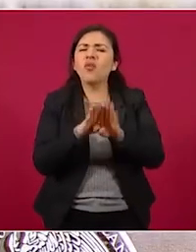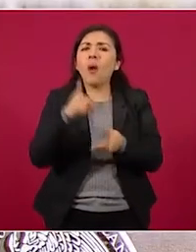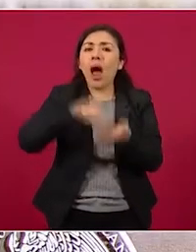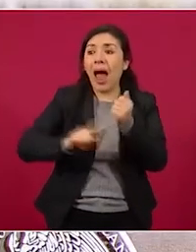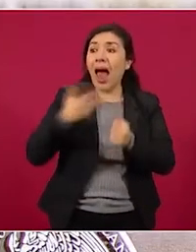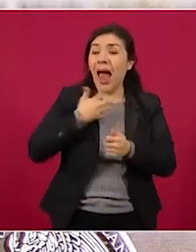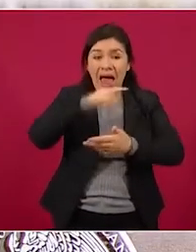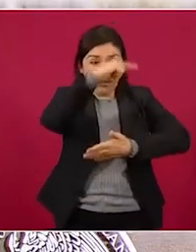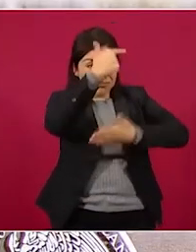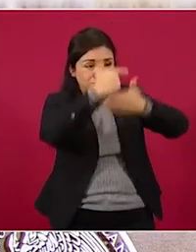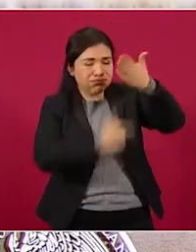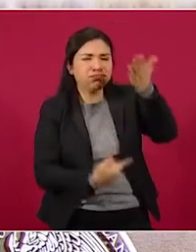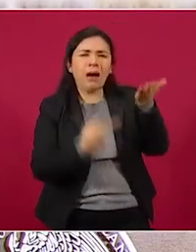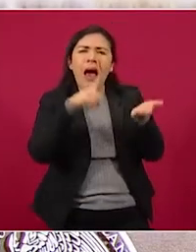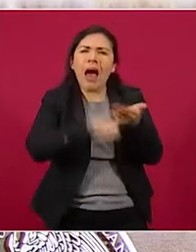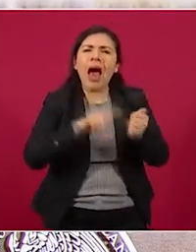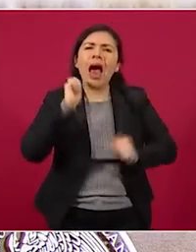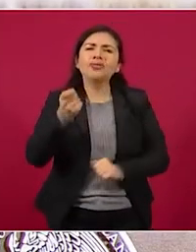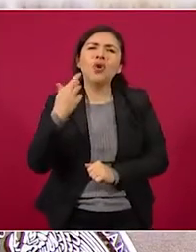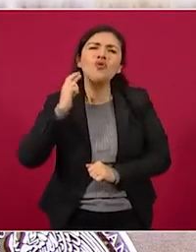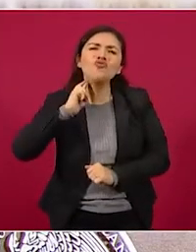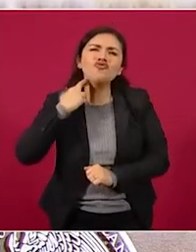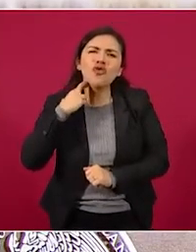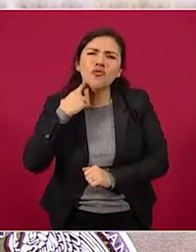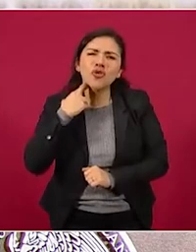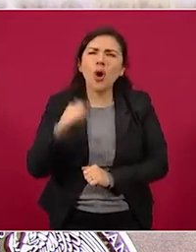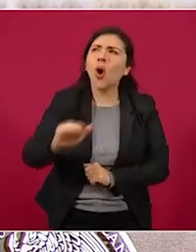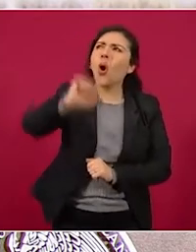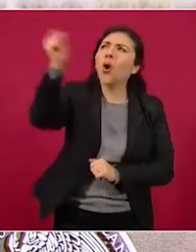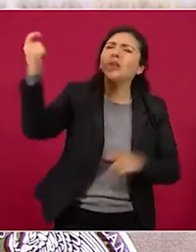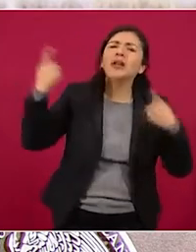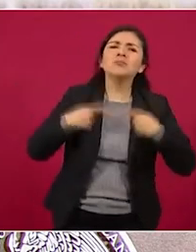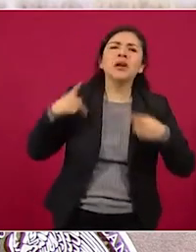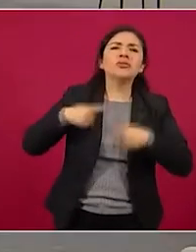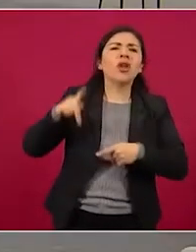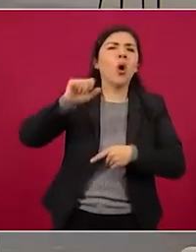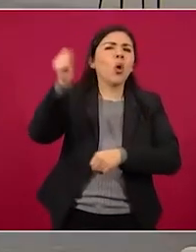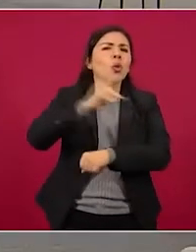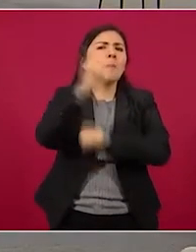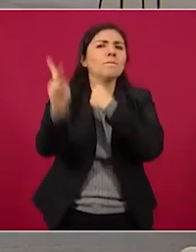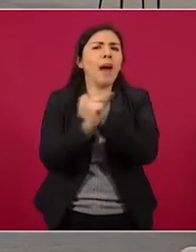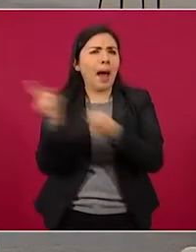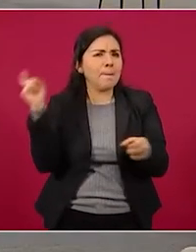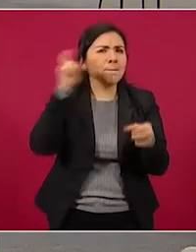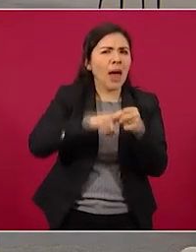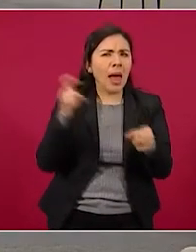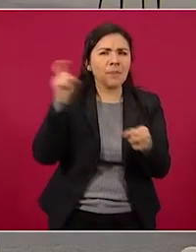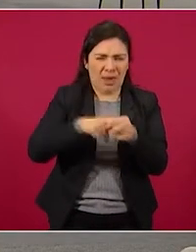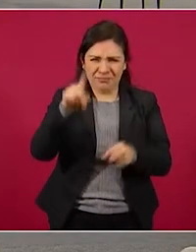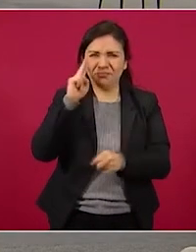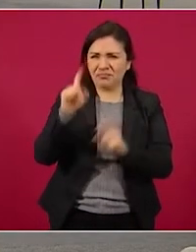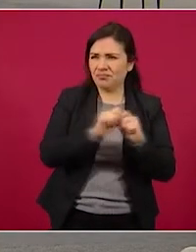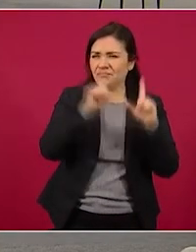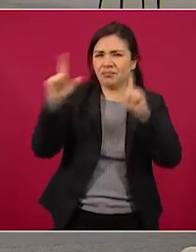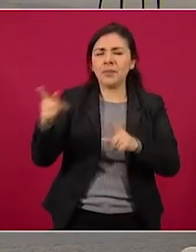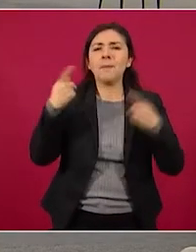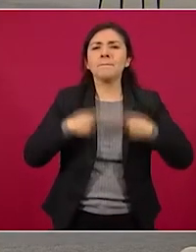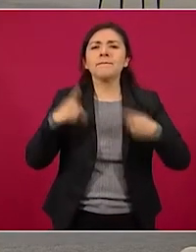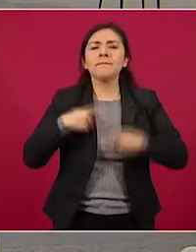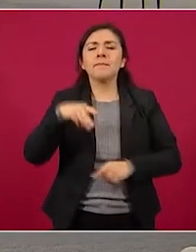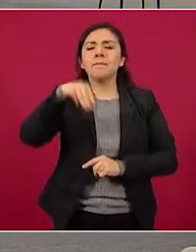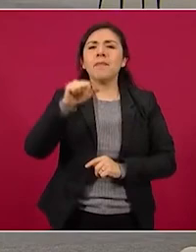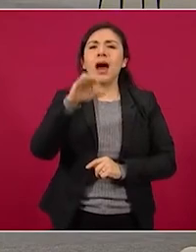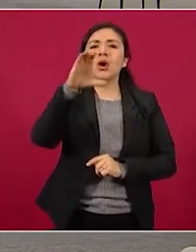robotizadas y granjas del extranjero. Veamos aquí en la pantalla, vemos al usuario Marco